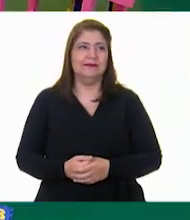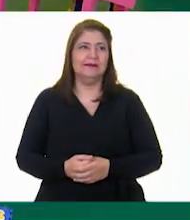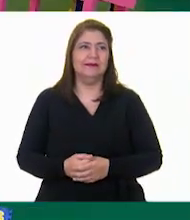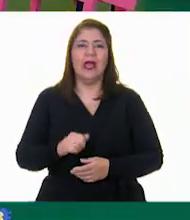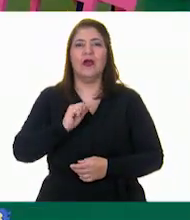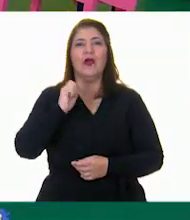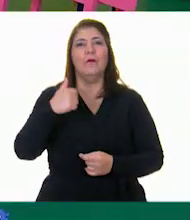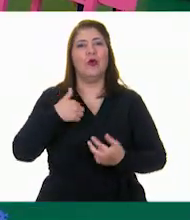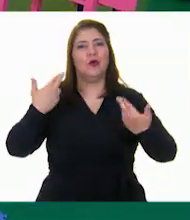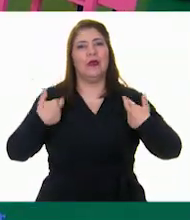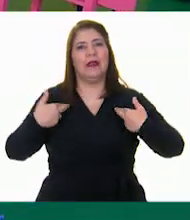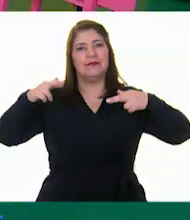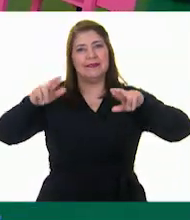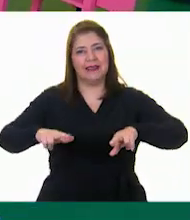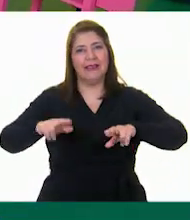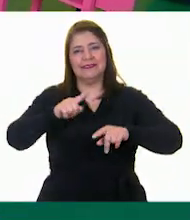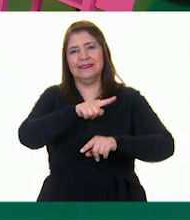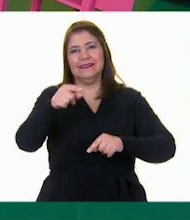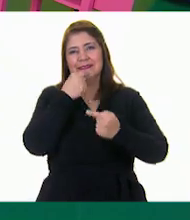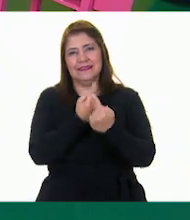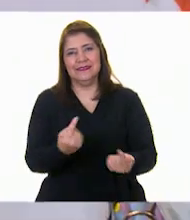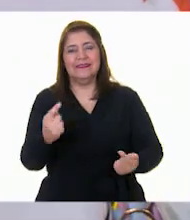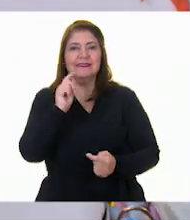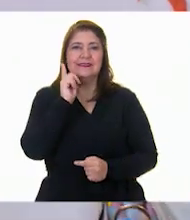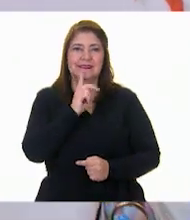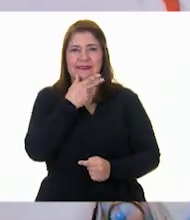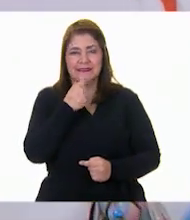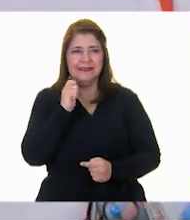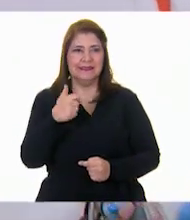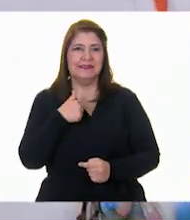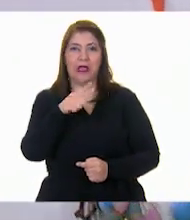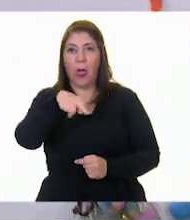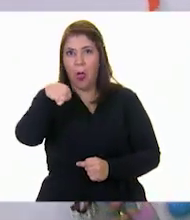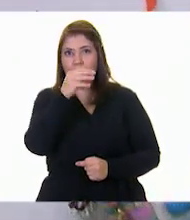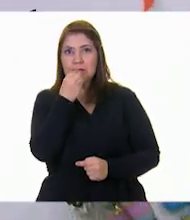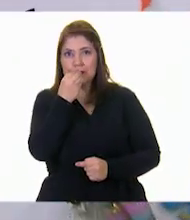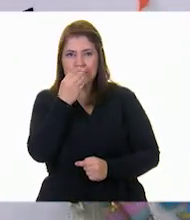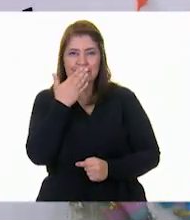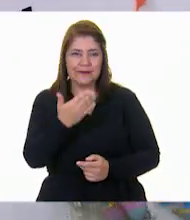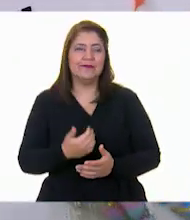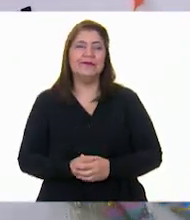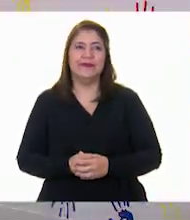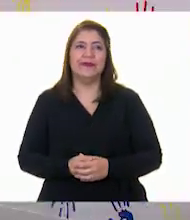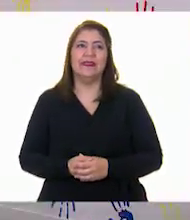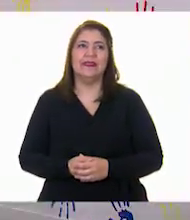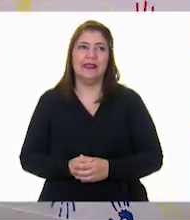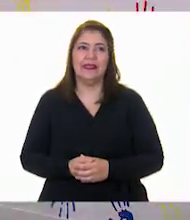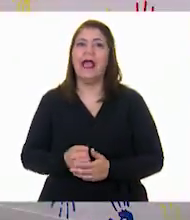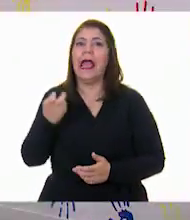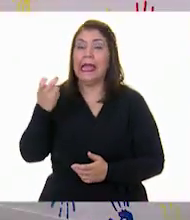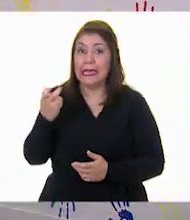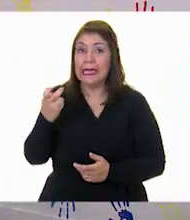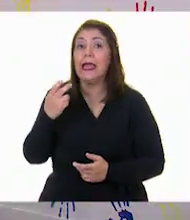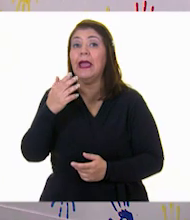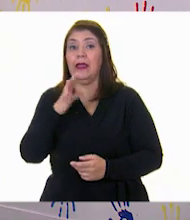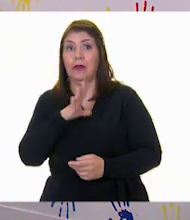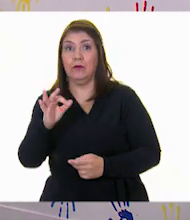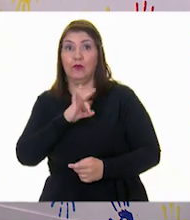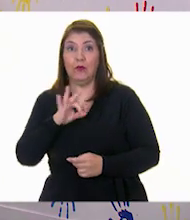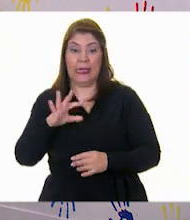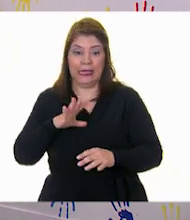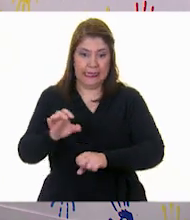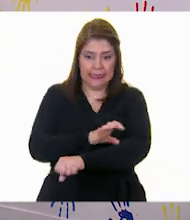a poner en representación de las niñas y los niños que comen saludable. claro que sí, ganas más energía para seguir